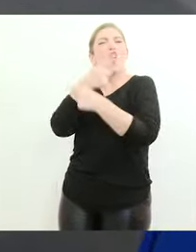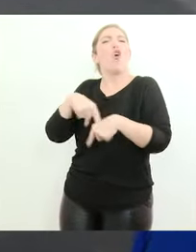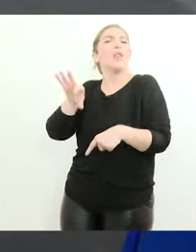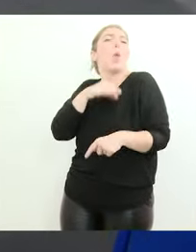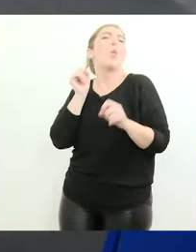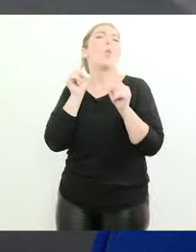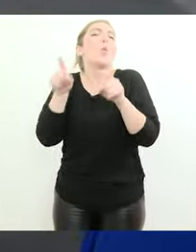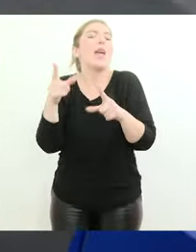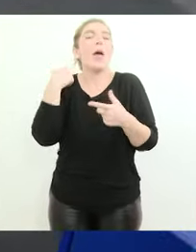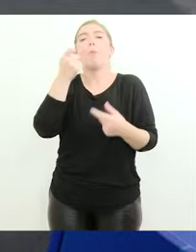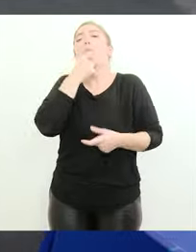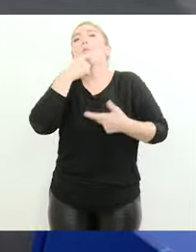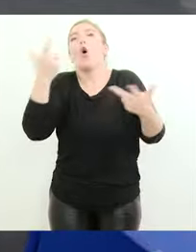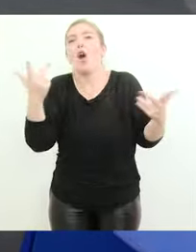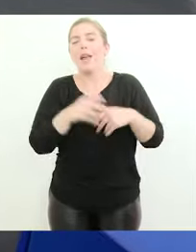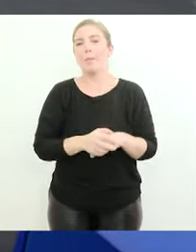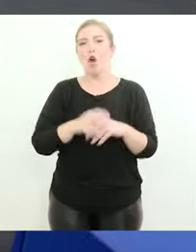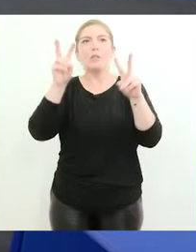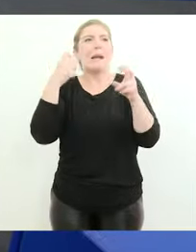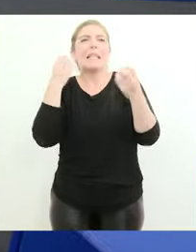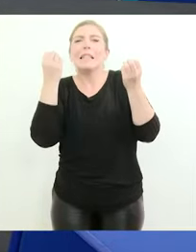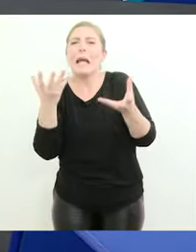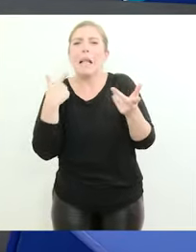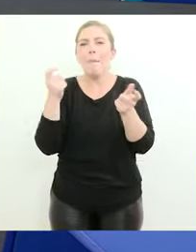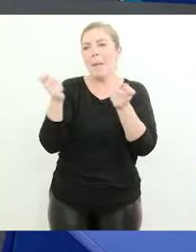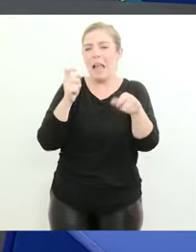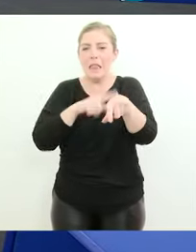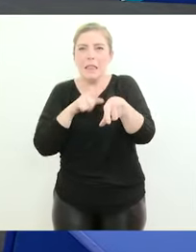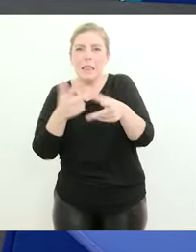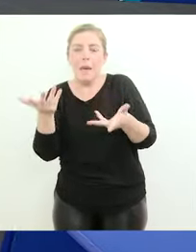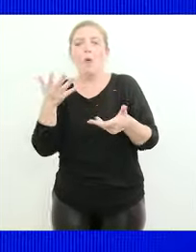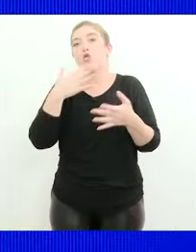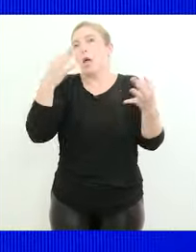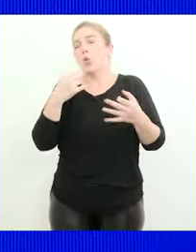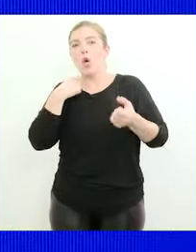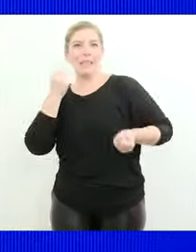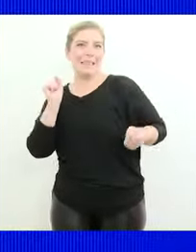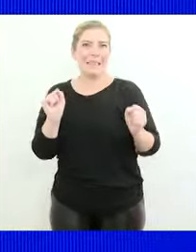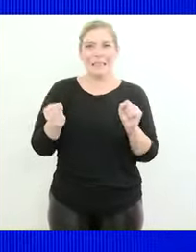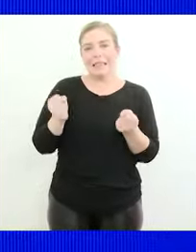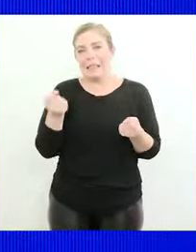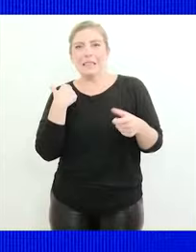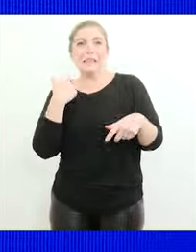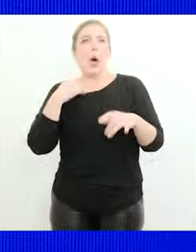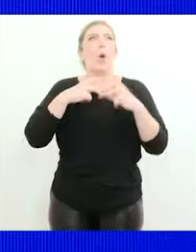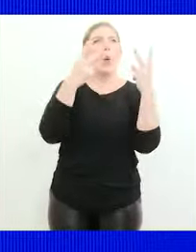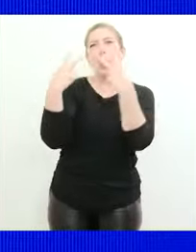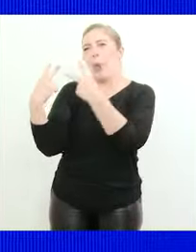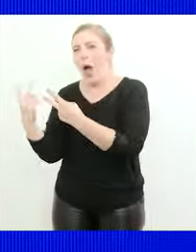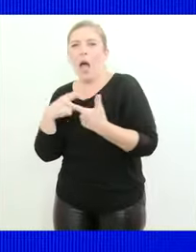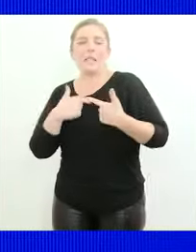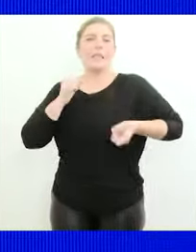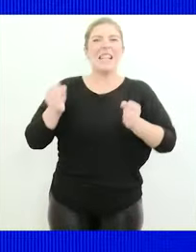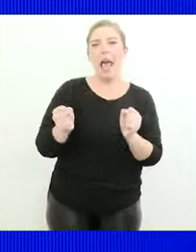tienen que ver con cuestiones como cómo se maneja en este tiempo de seguramente tanta ansiedad, tantos viajes,